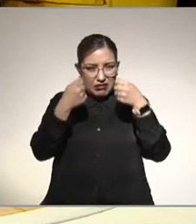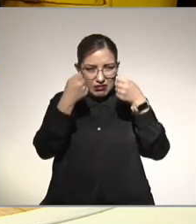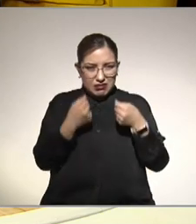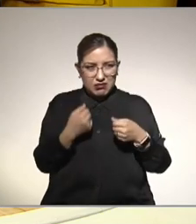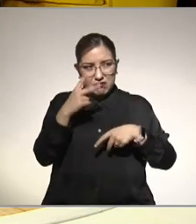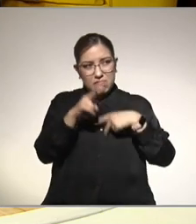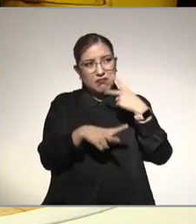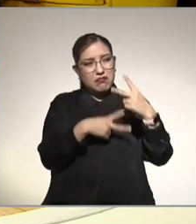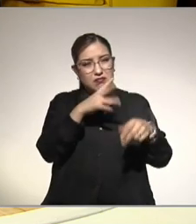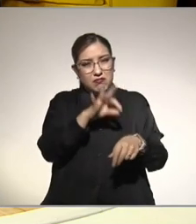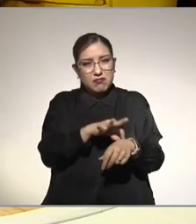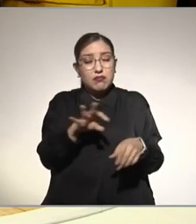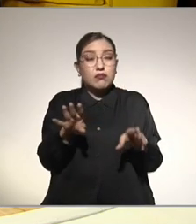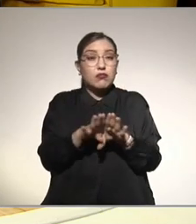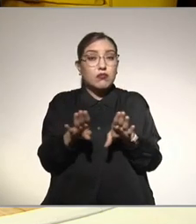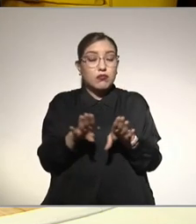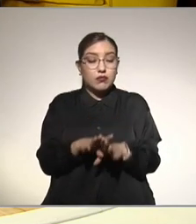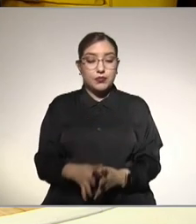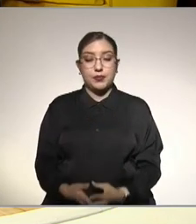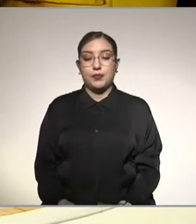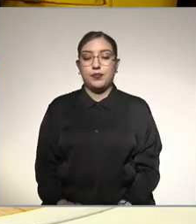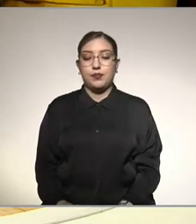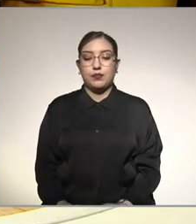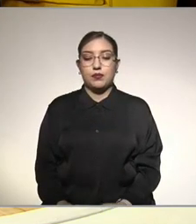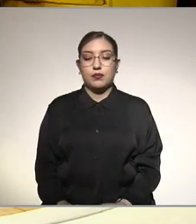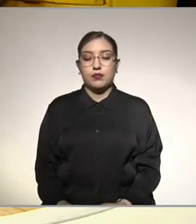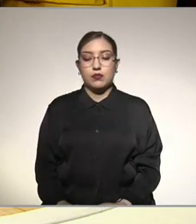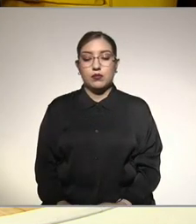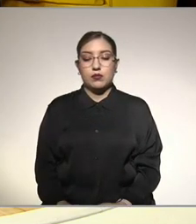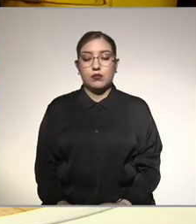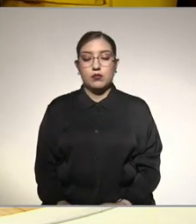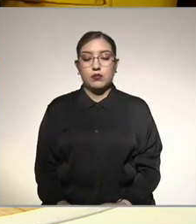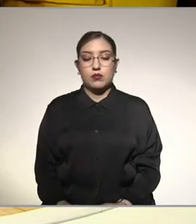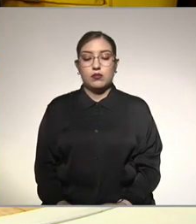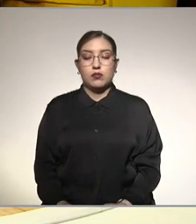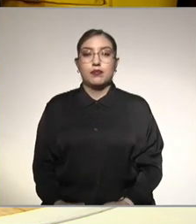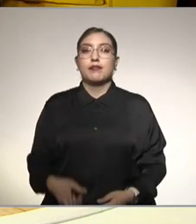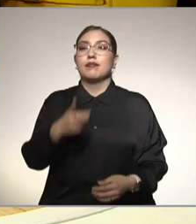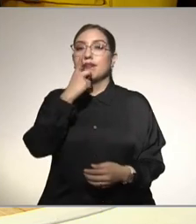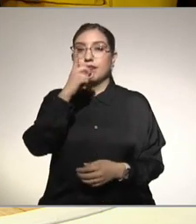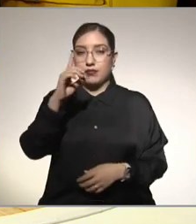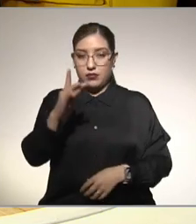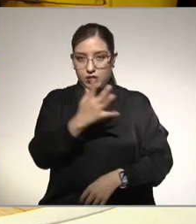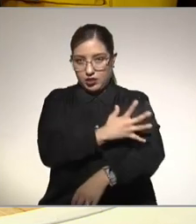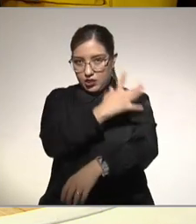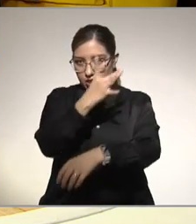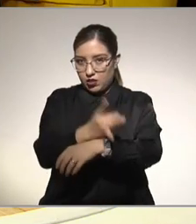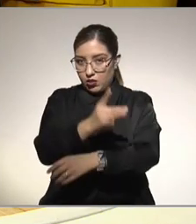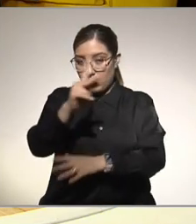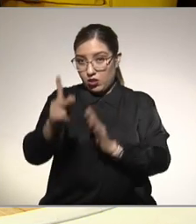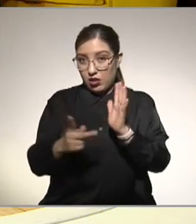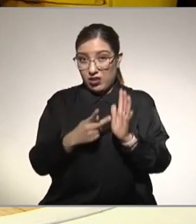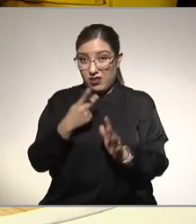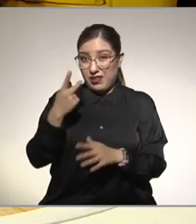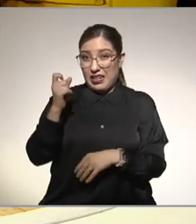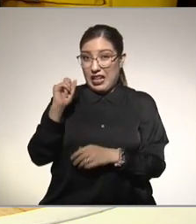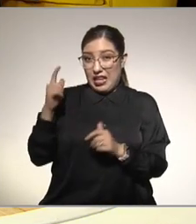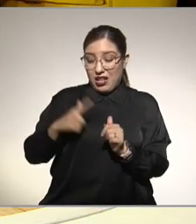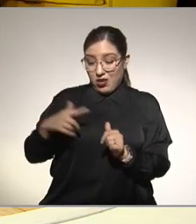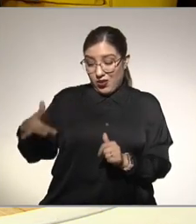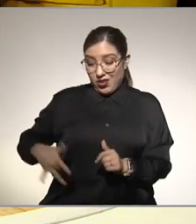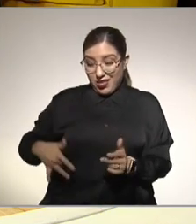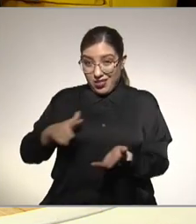pues es muy importante insisto el subrayar que no hay medicamentos que limpien el hígado si alguien les ofrece algo les está